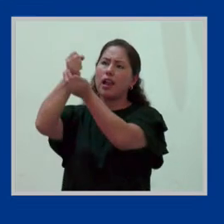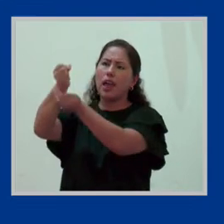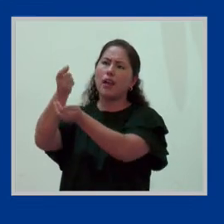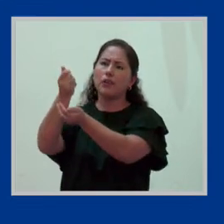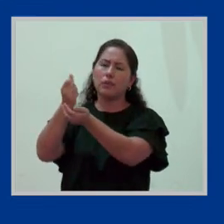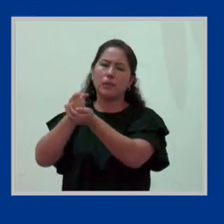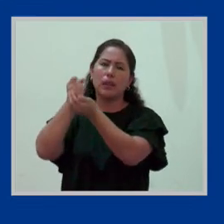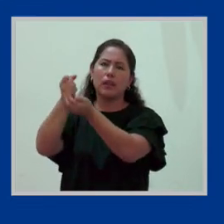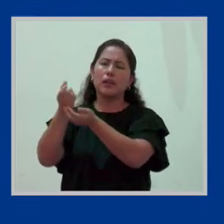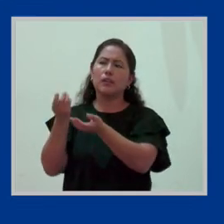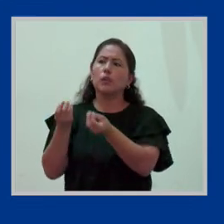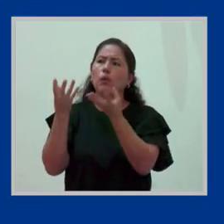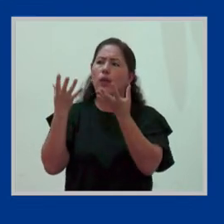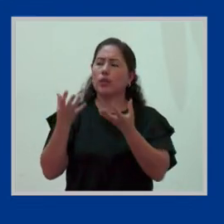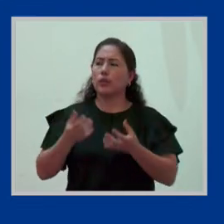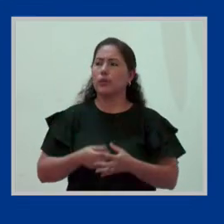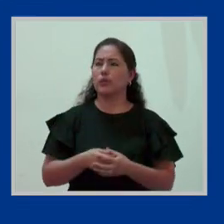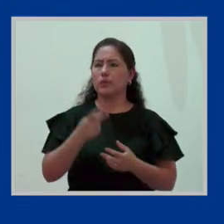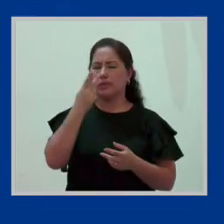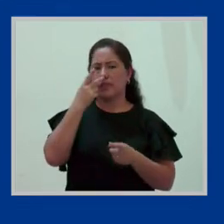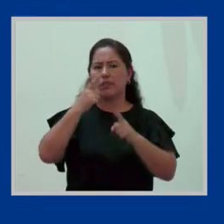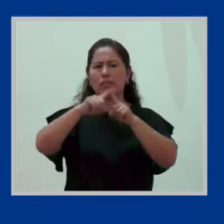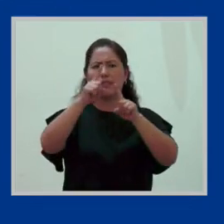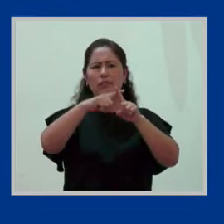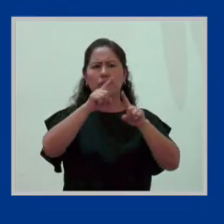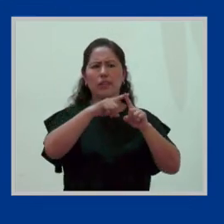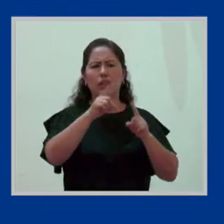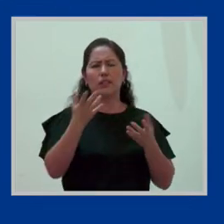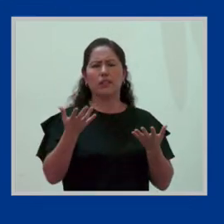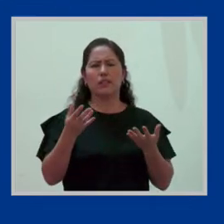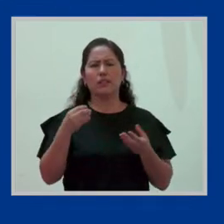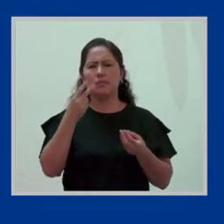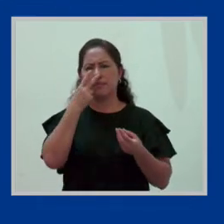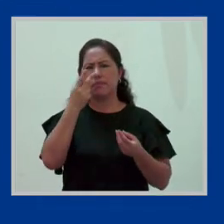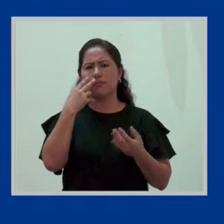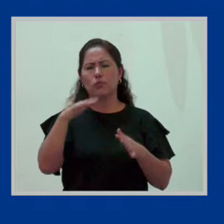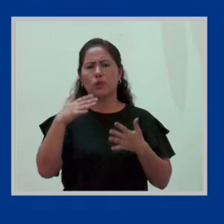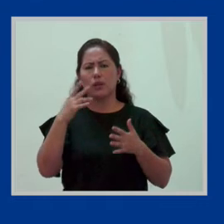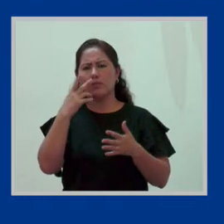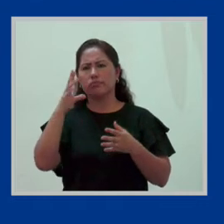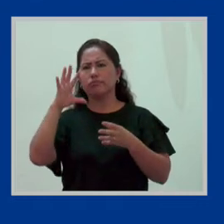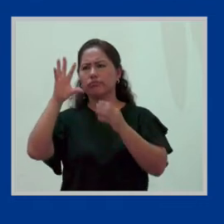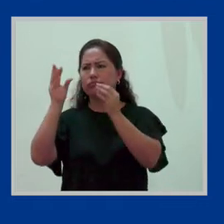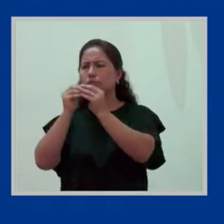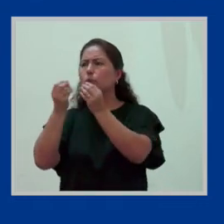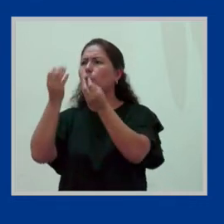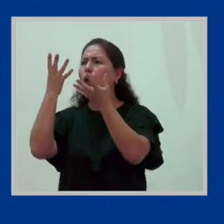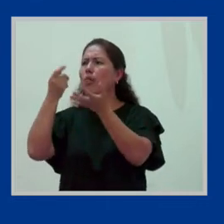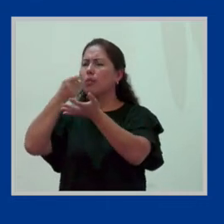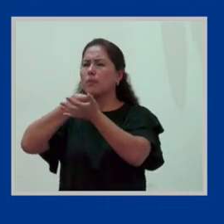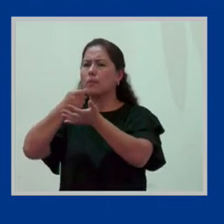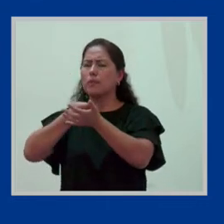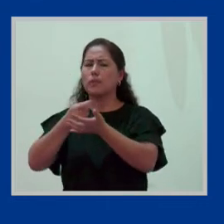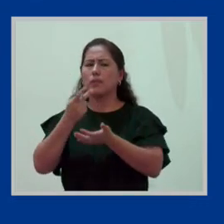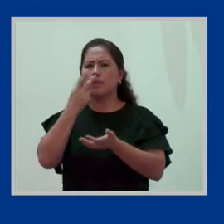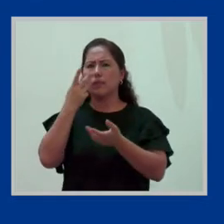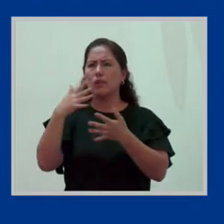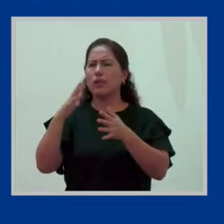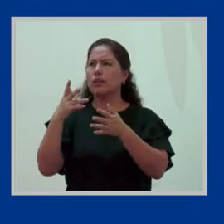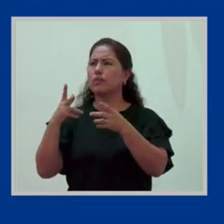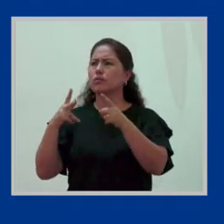una diferencia sustancial porque parecía que la brecha de ingreso salarial entre hombres y mujeres se había cortado,